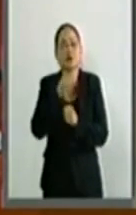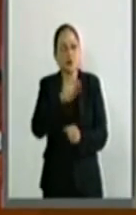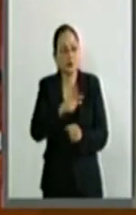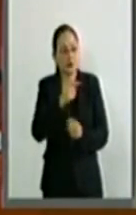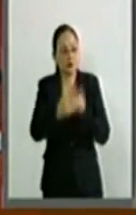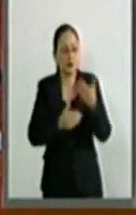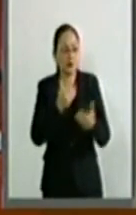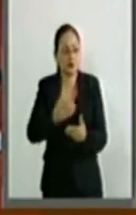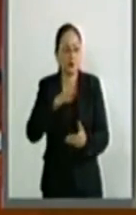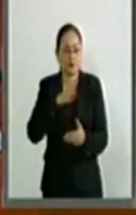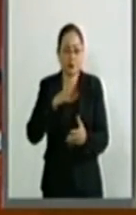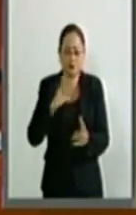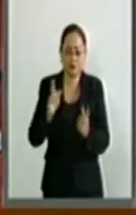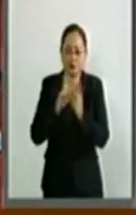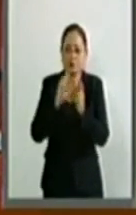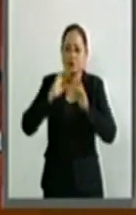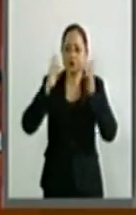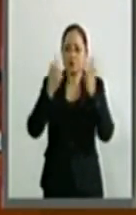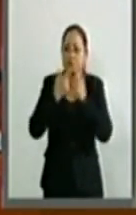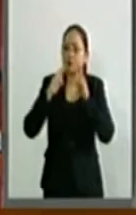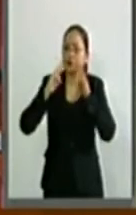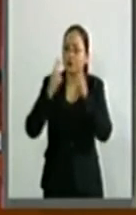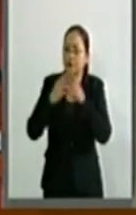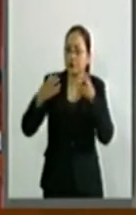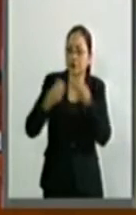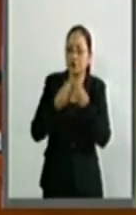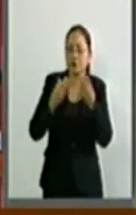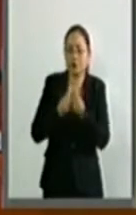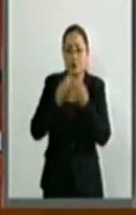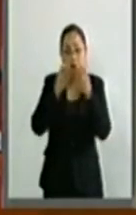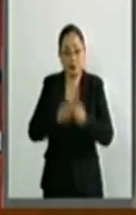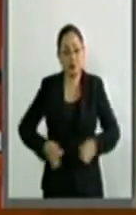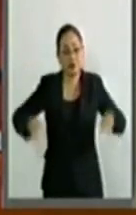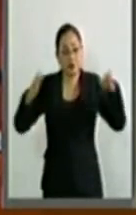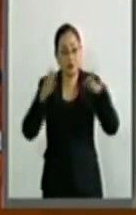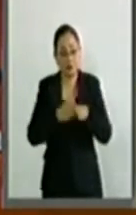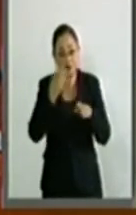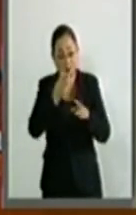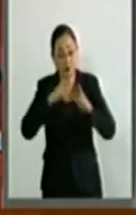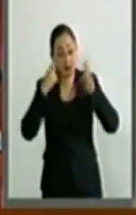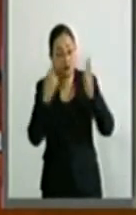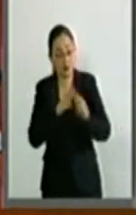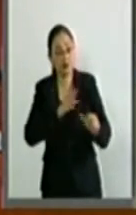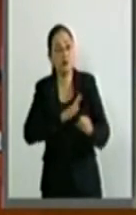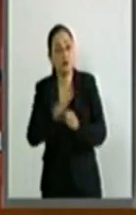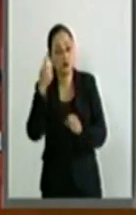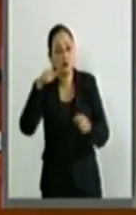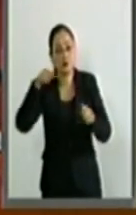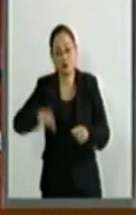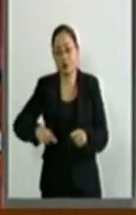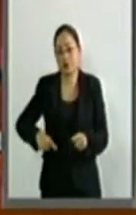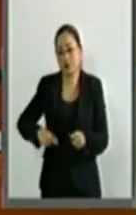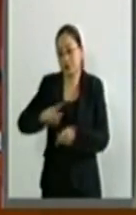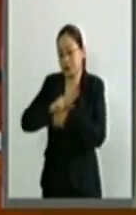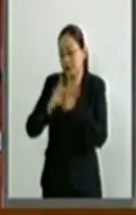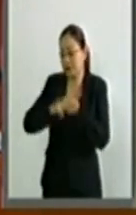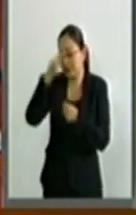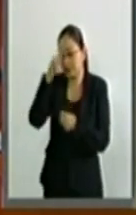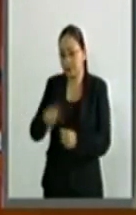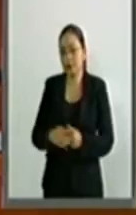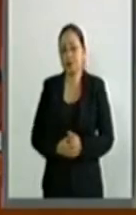de dichos encuentros y la relevancia de ellos para el Estado mexicano.